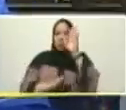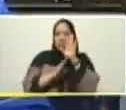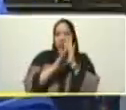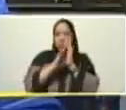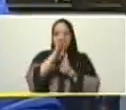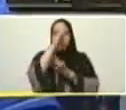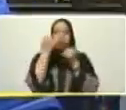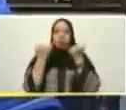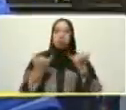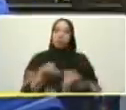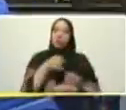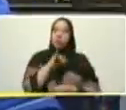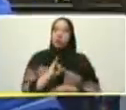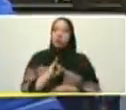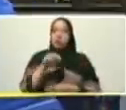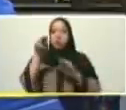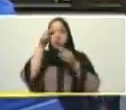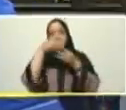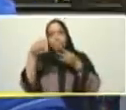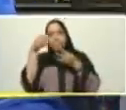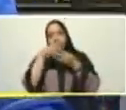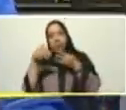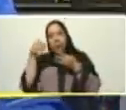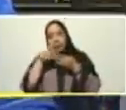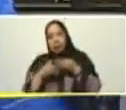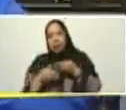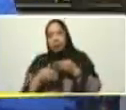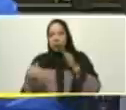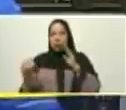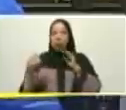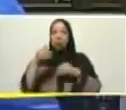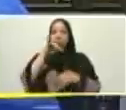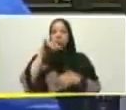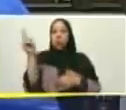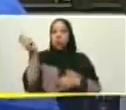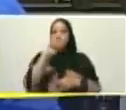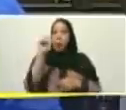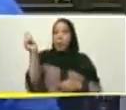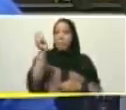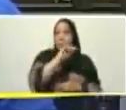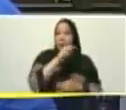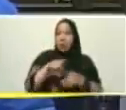que vamos a obtener en los meses que están por venir alguien lo duda